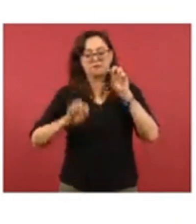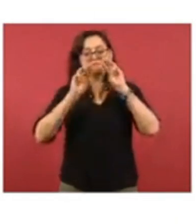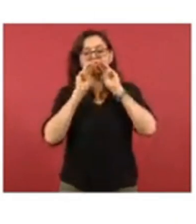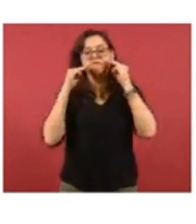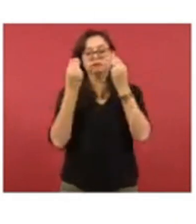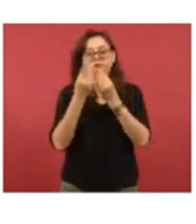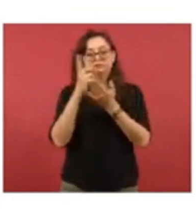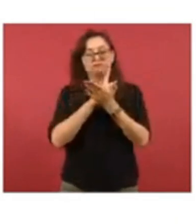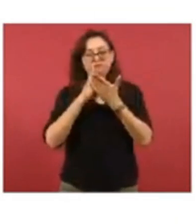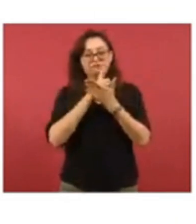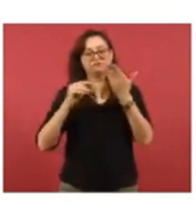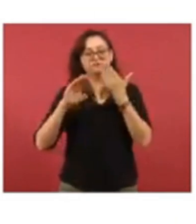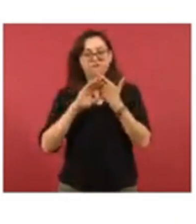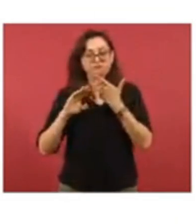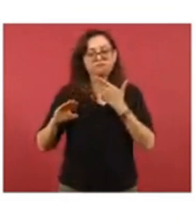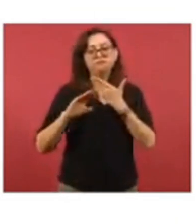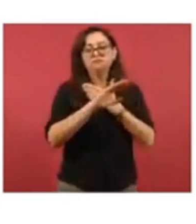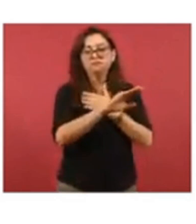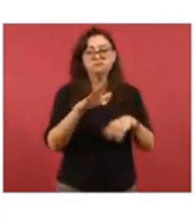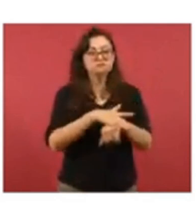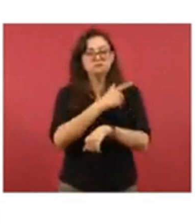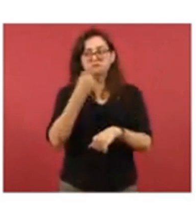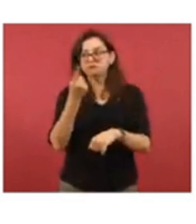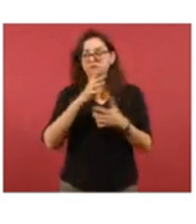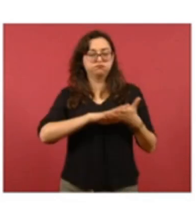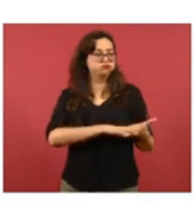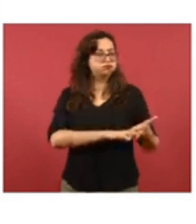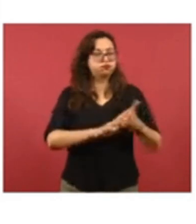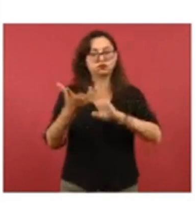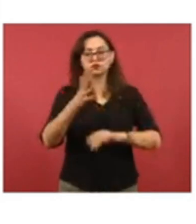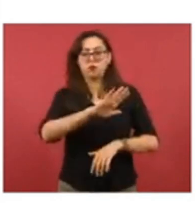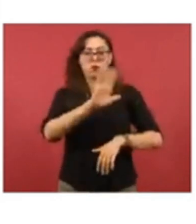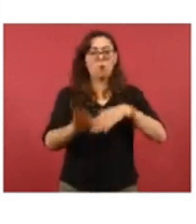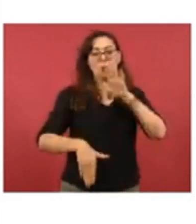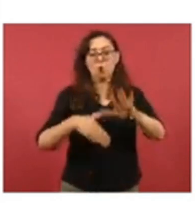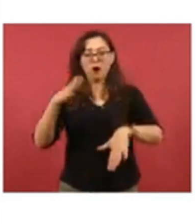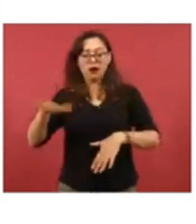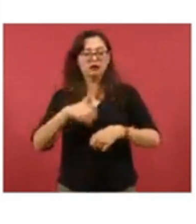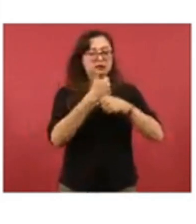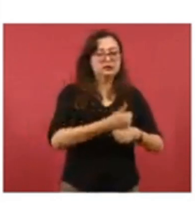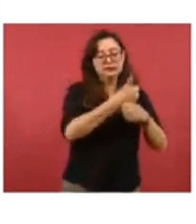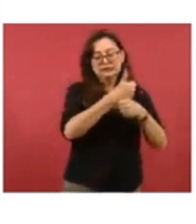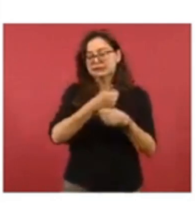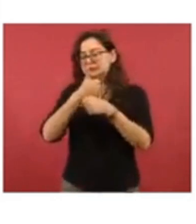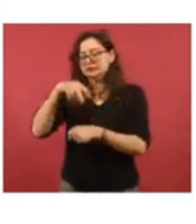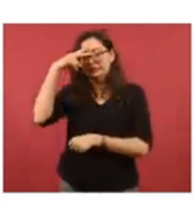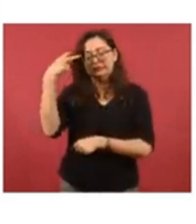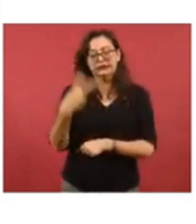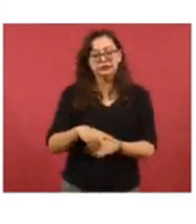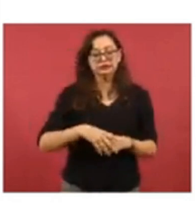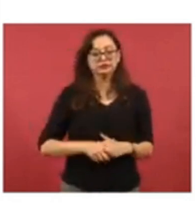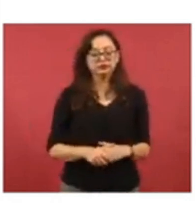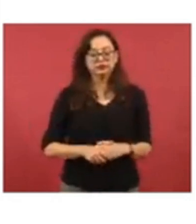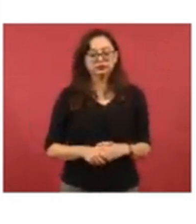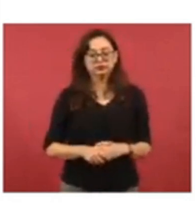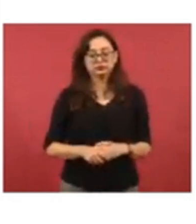que generan muertes, violencia e intranquilidad a las familias mexicanas. O sea,